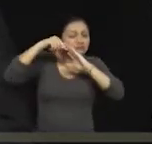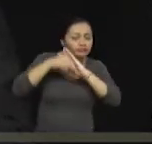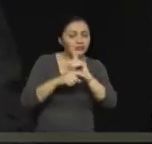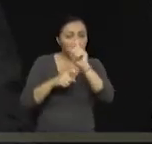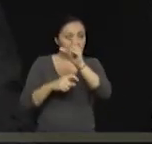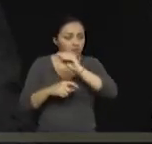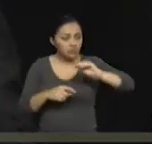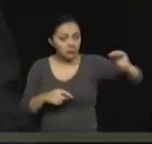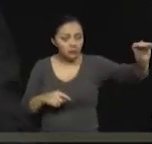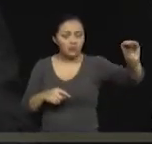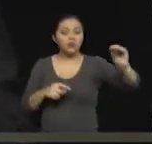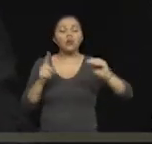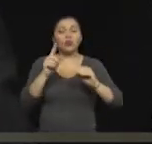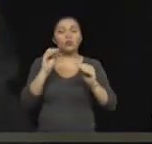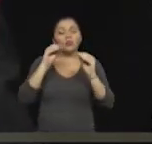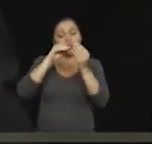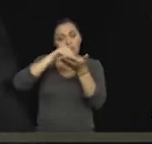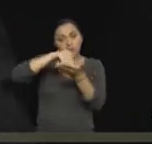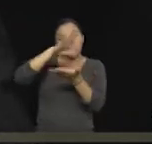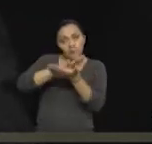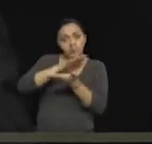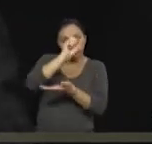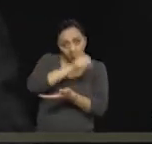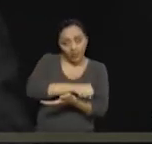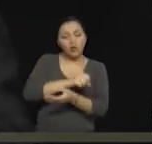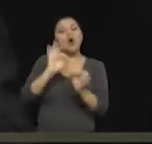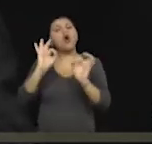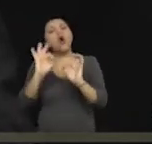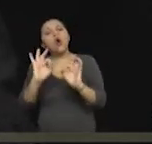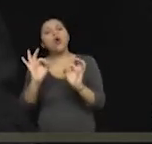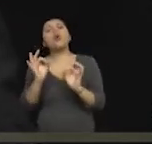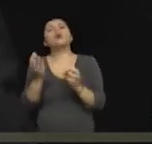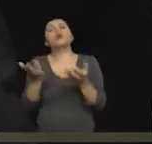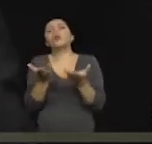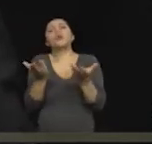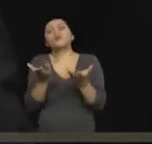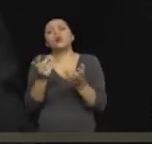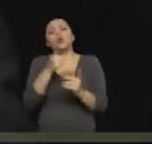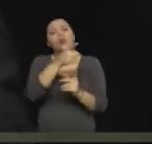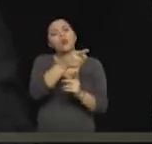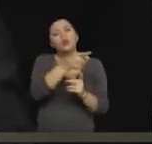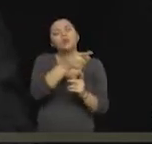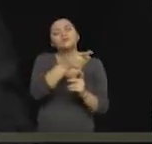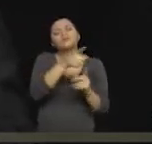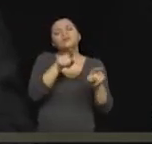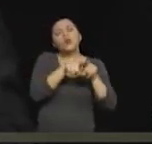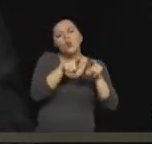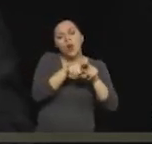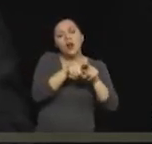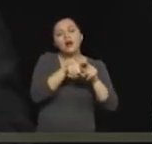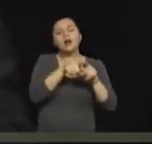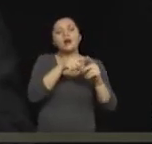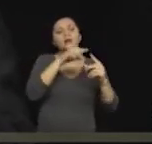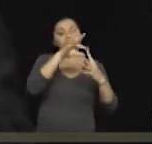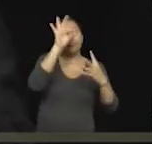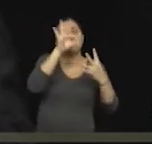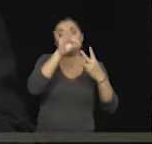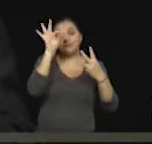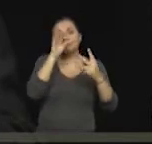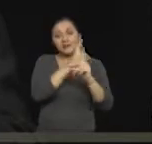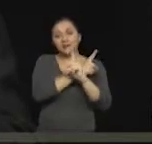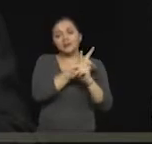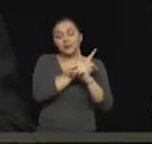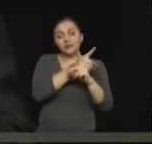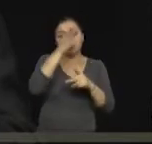deficiencia que podríamos decir o ese comportamiento que puede derivarse de este tipo de discapacidad? ¿O tú